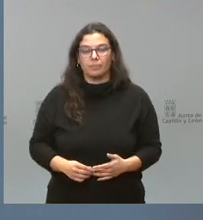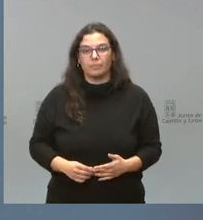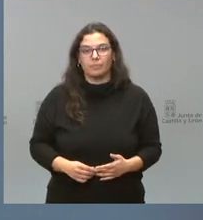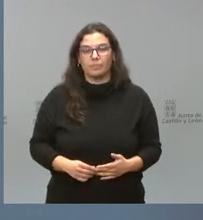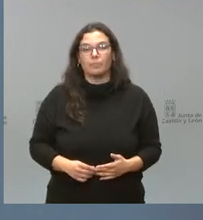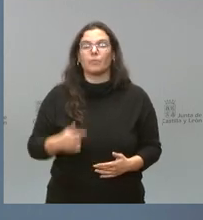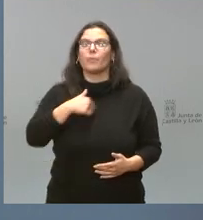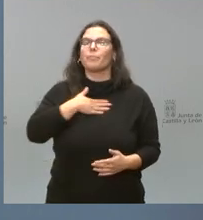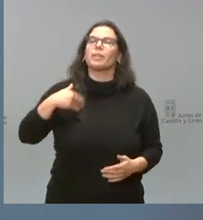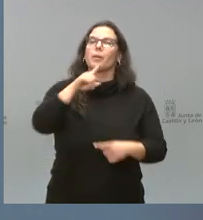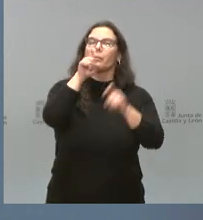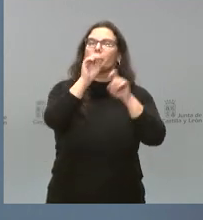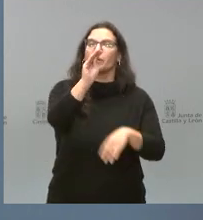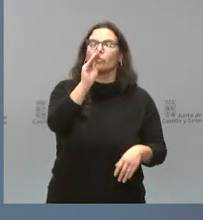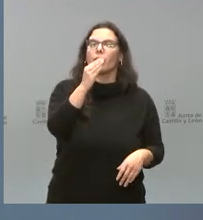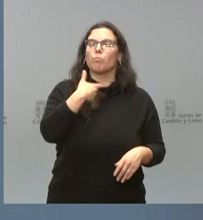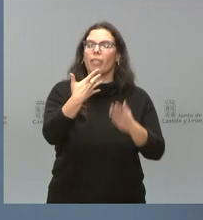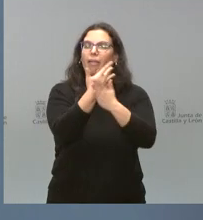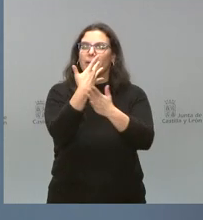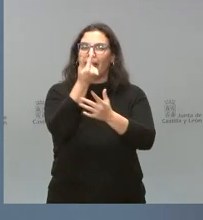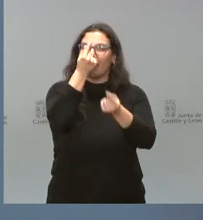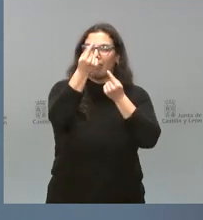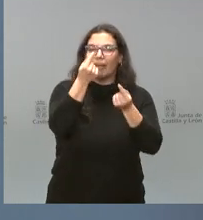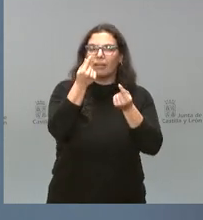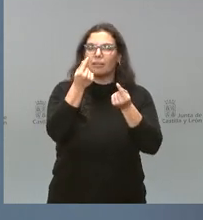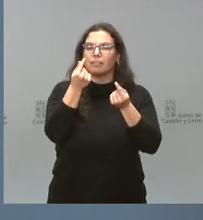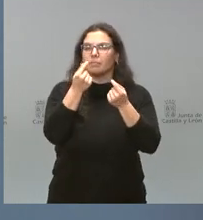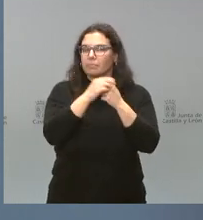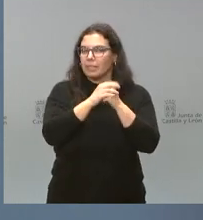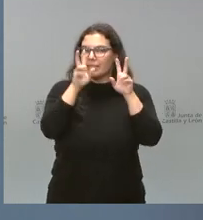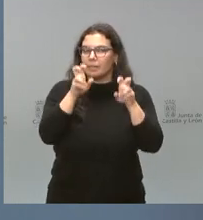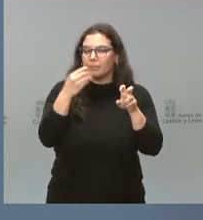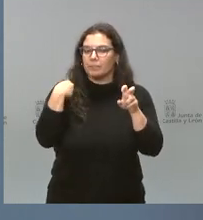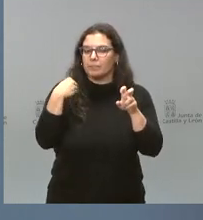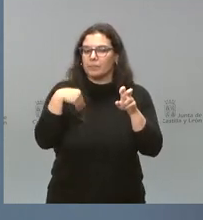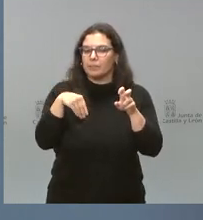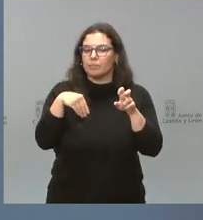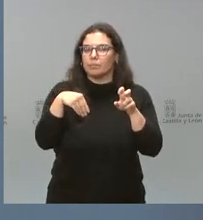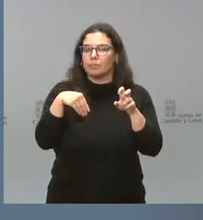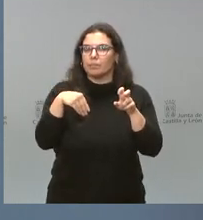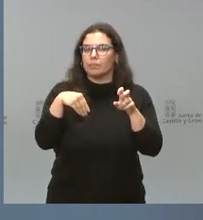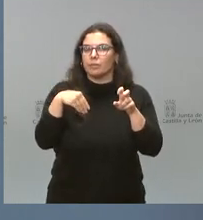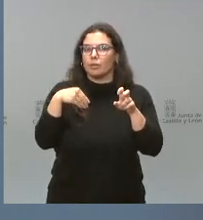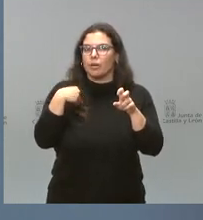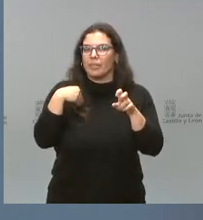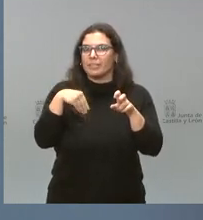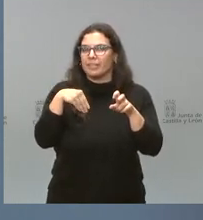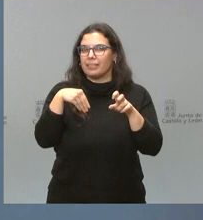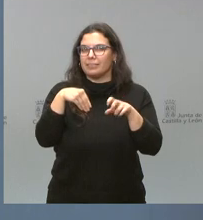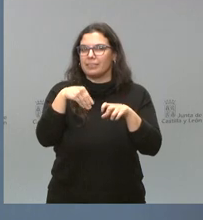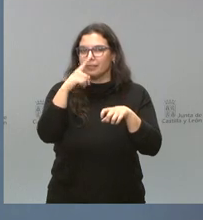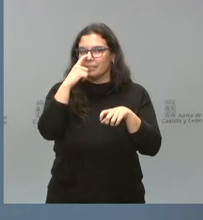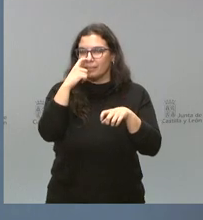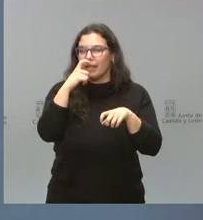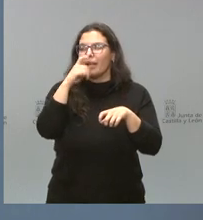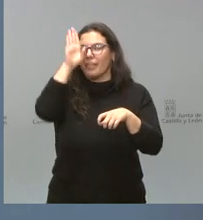Quería preguntarle si nos puede dar detalles, por favor, sobre el brote de gripe aviar que se ha registrado en una explotación en la cisterniga. Si tiene algún detalle más y nos